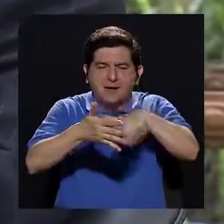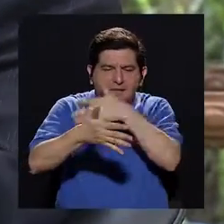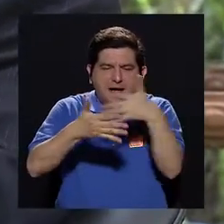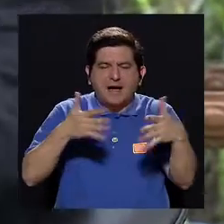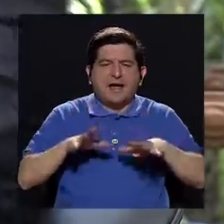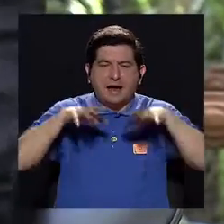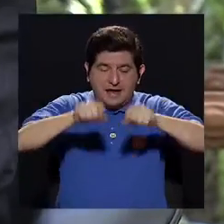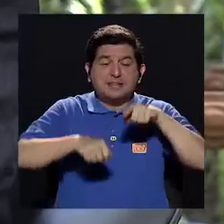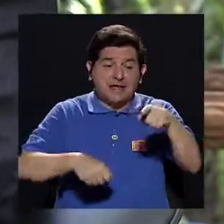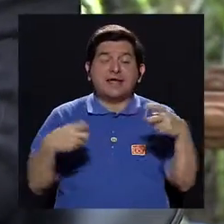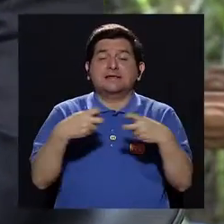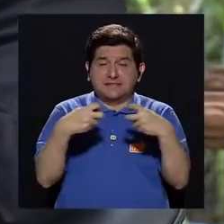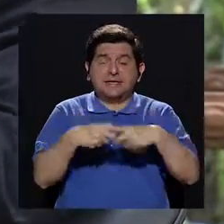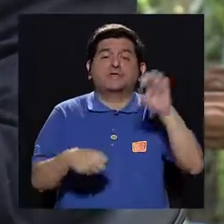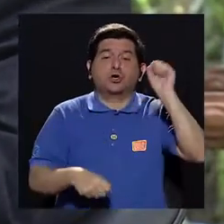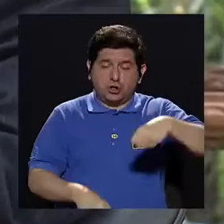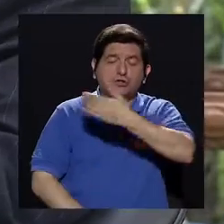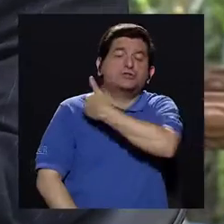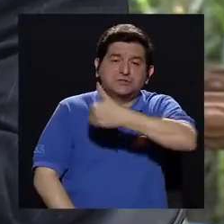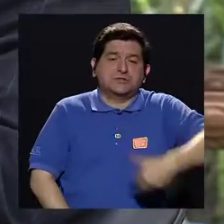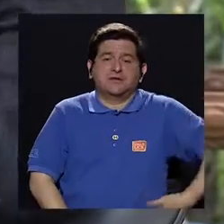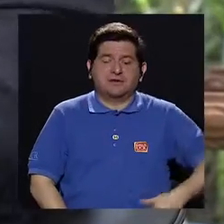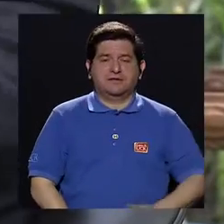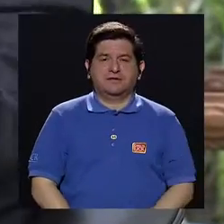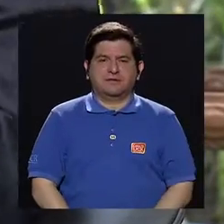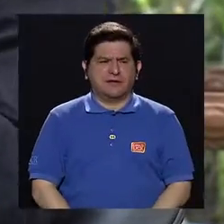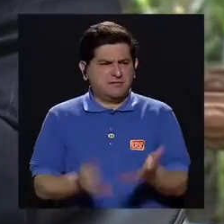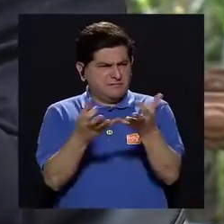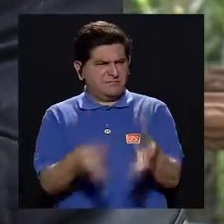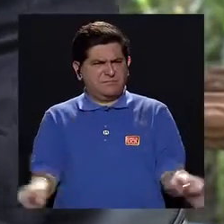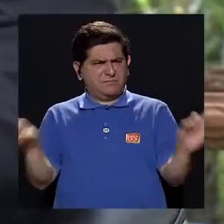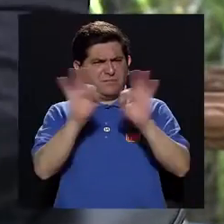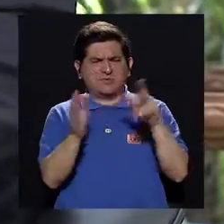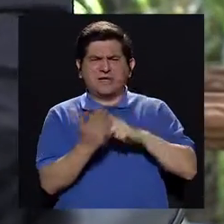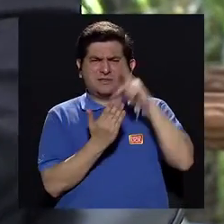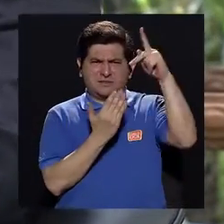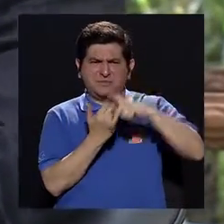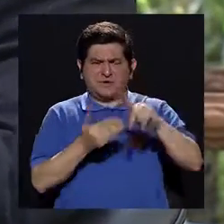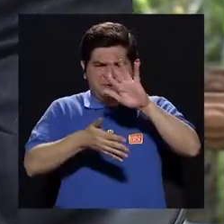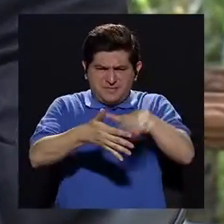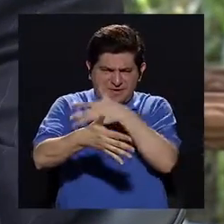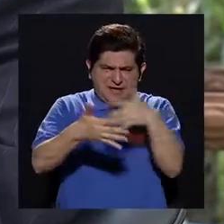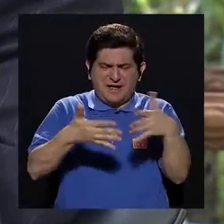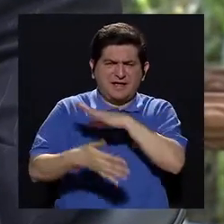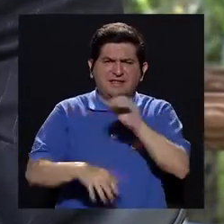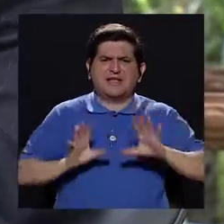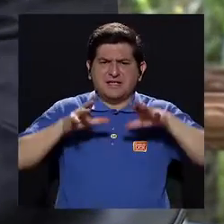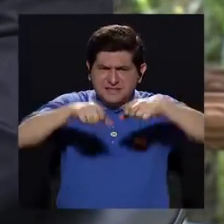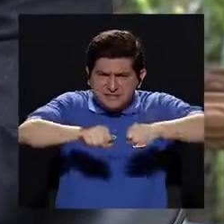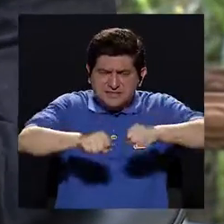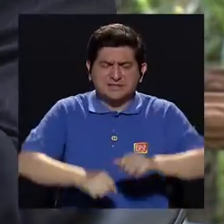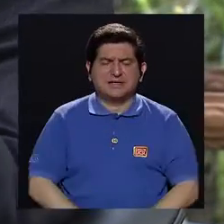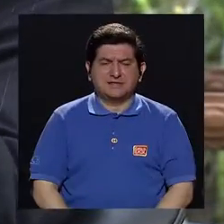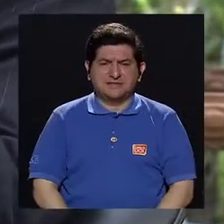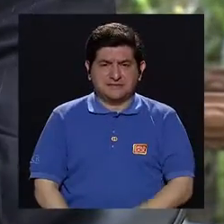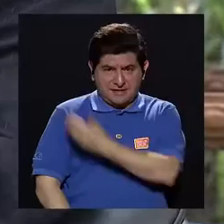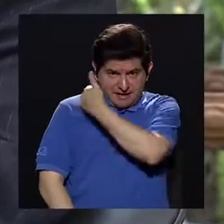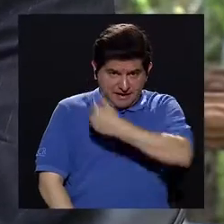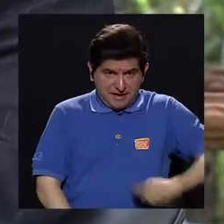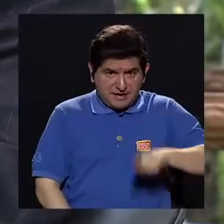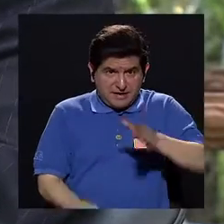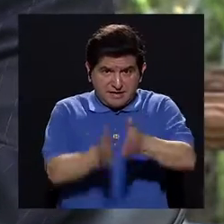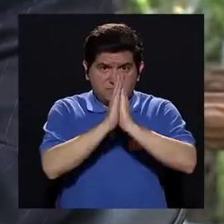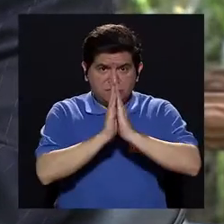agendas y citas, que ese sí es electrónico en Heredia. ¿Por qué es tan importante el programa de agendas y citas? Porque en Heredia,